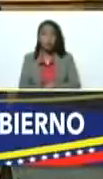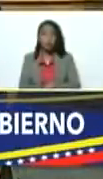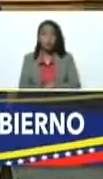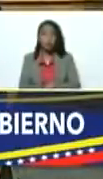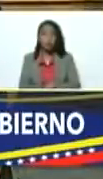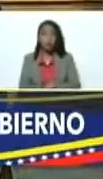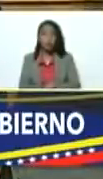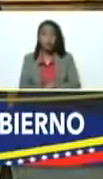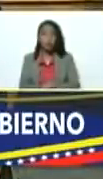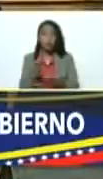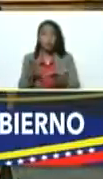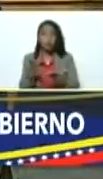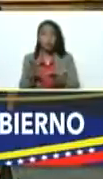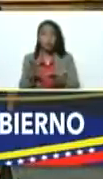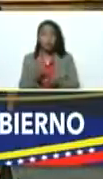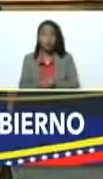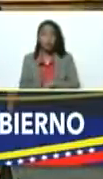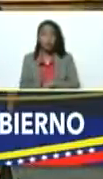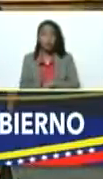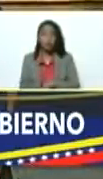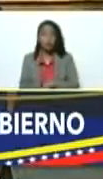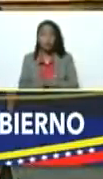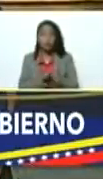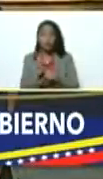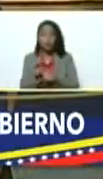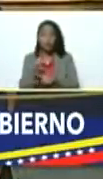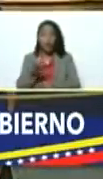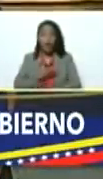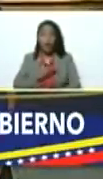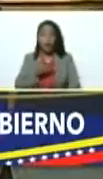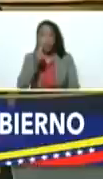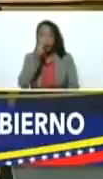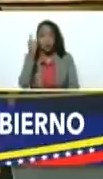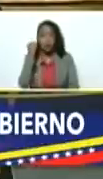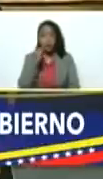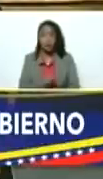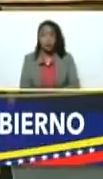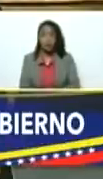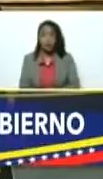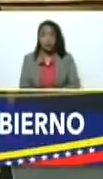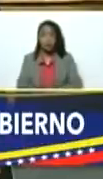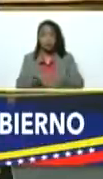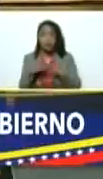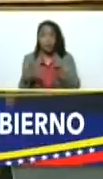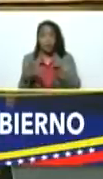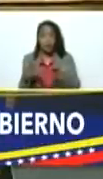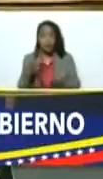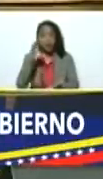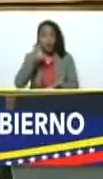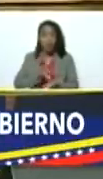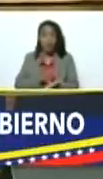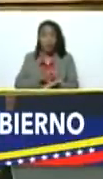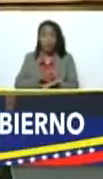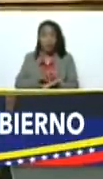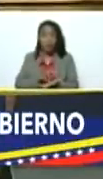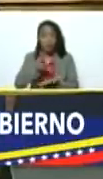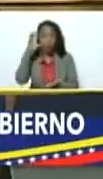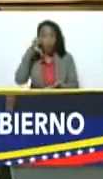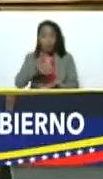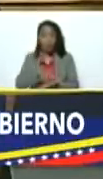que son alcaldes de las capitales de los estados.